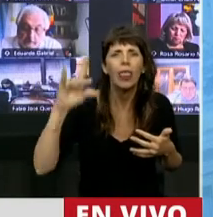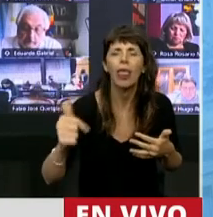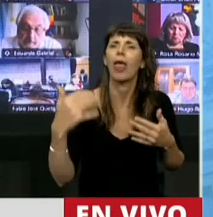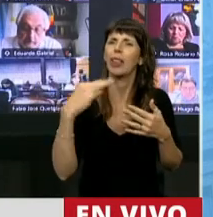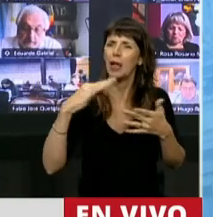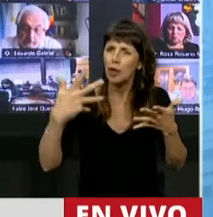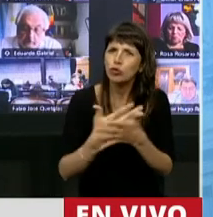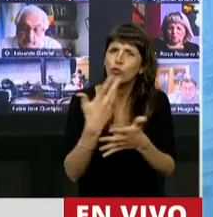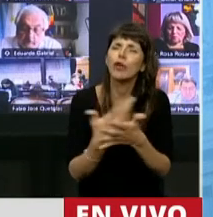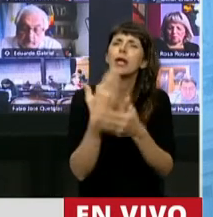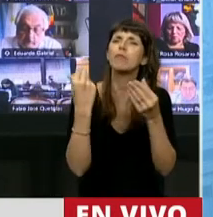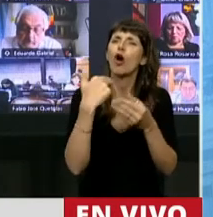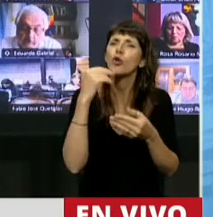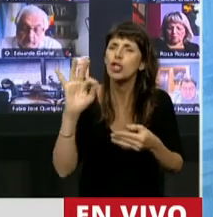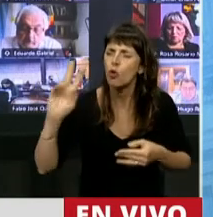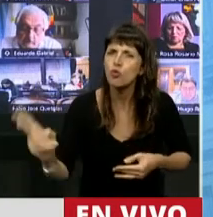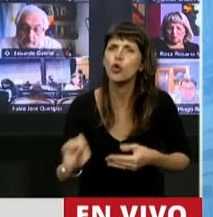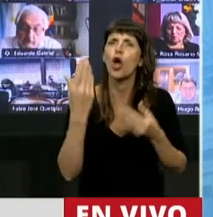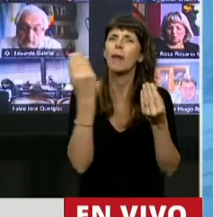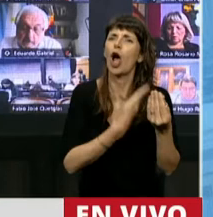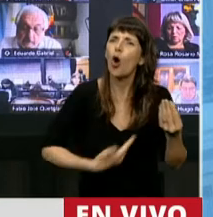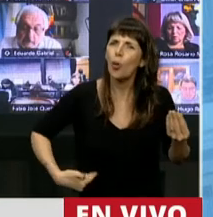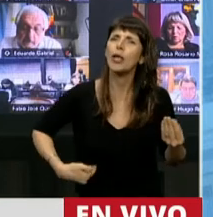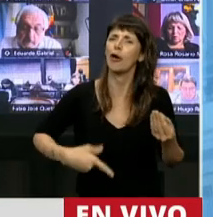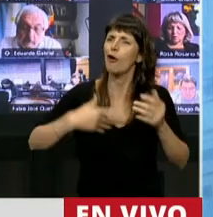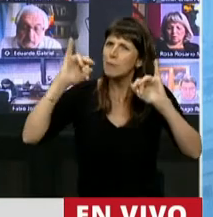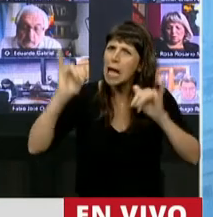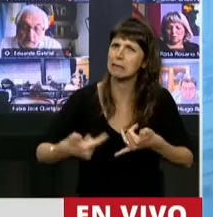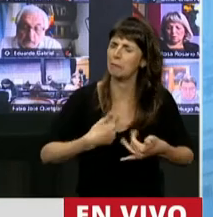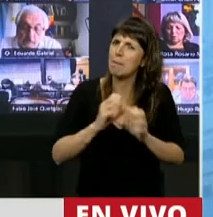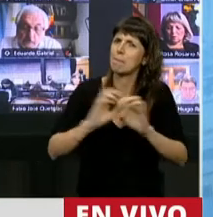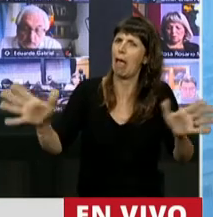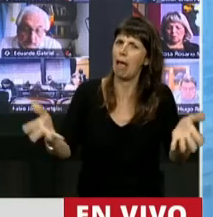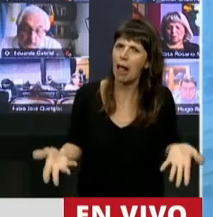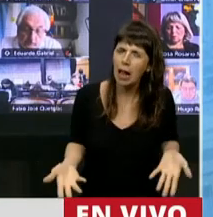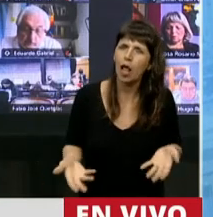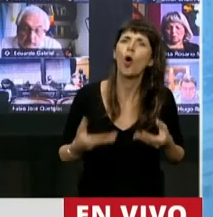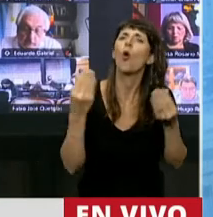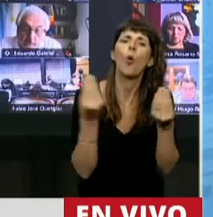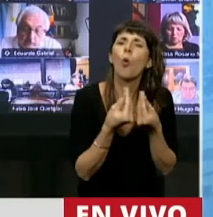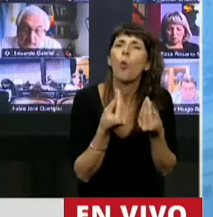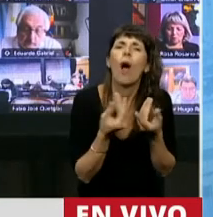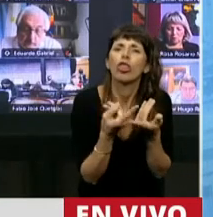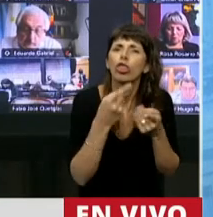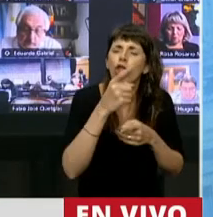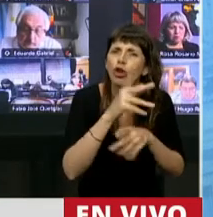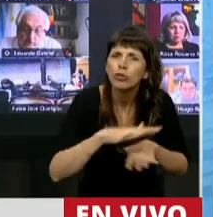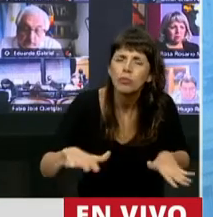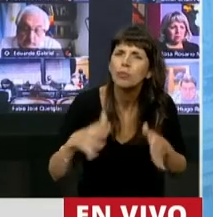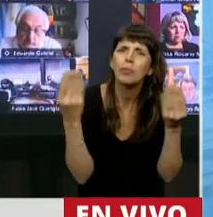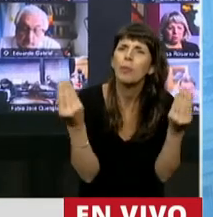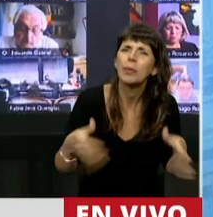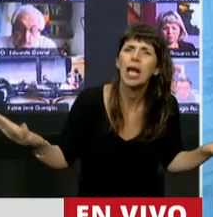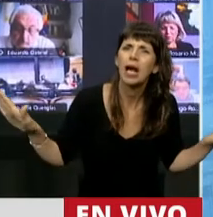este gobierno actúe con responsabilidad? ¿Cuántos niños más tienen que perder el año escolar porque este gobierno está